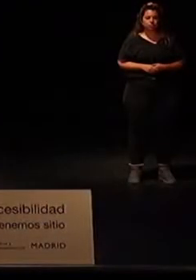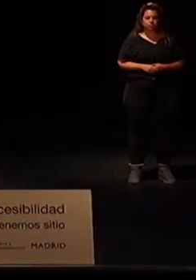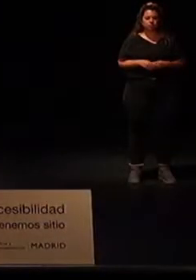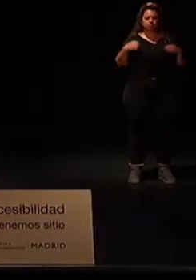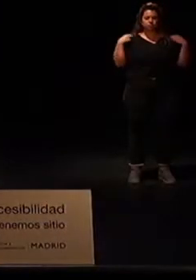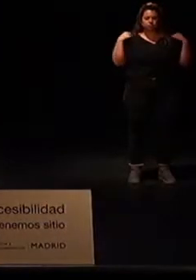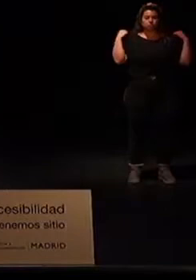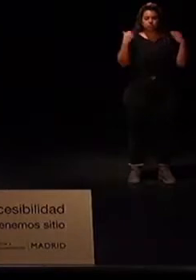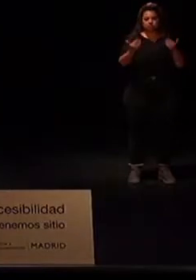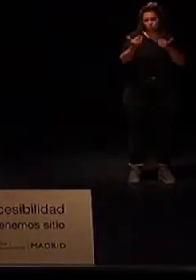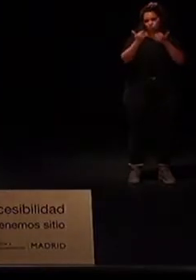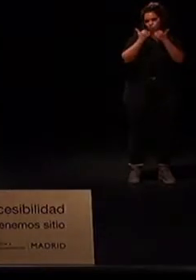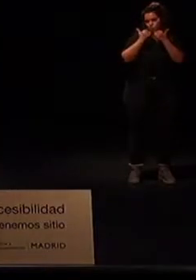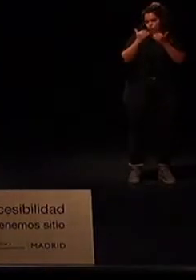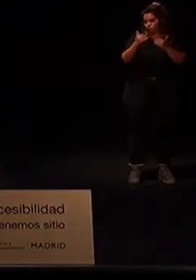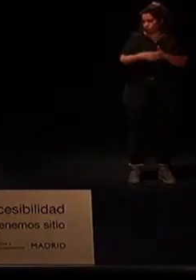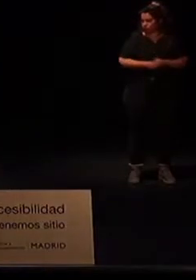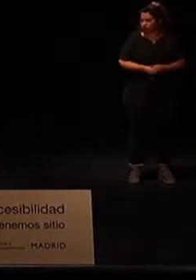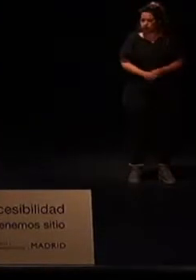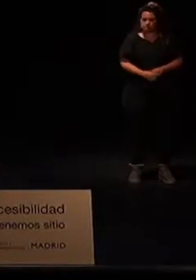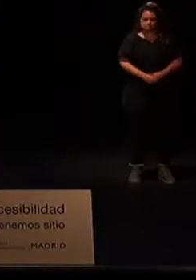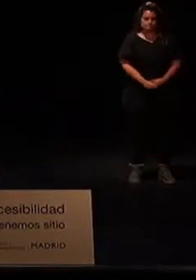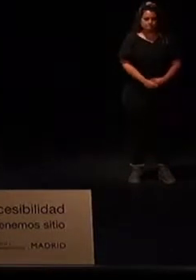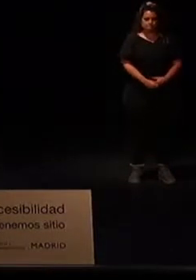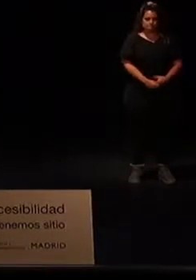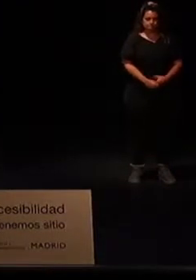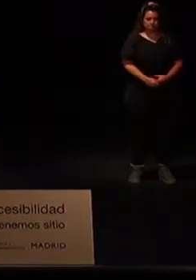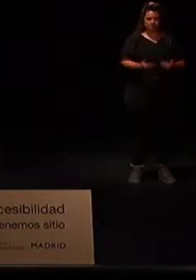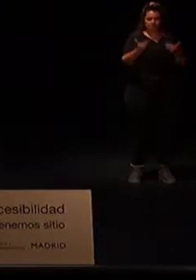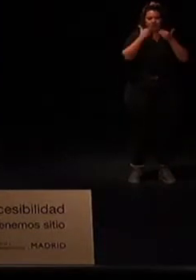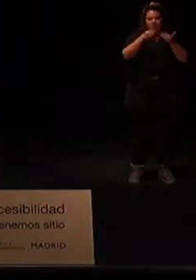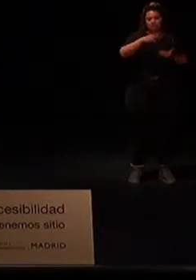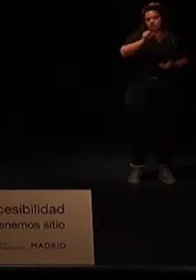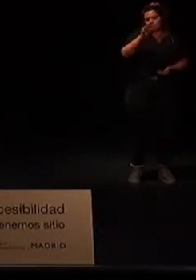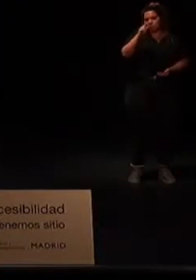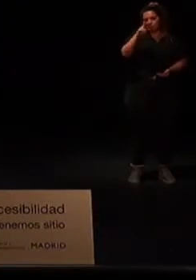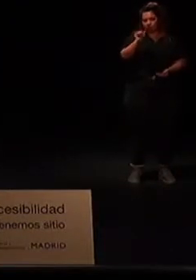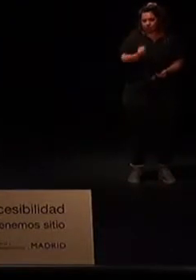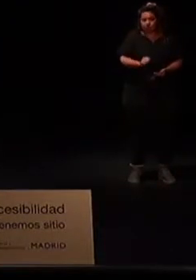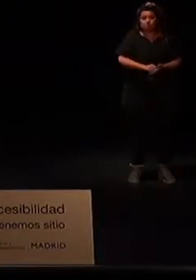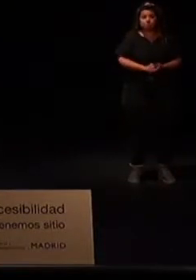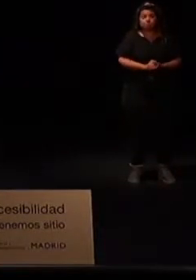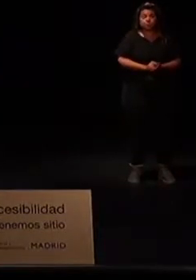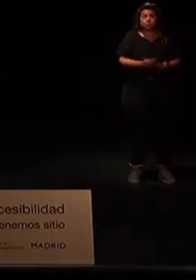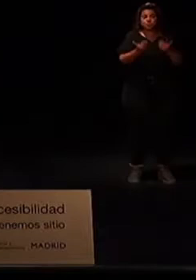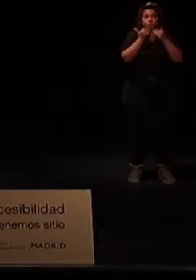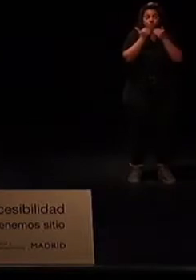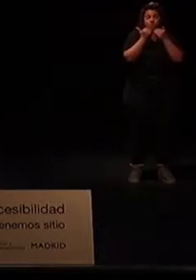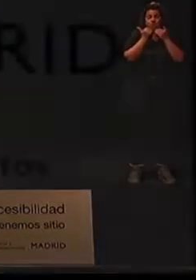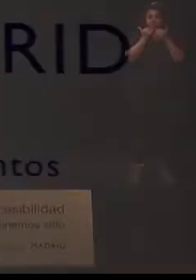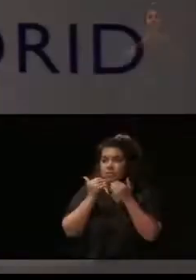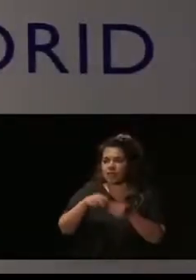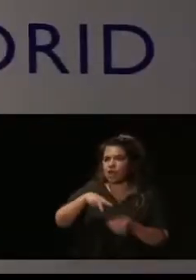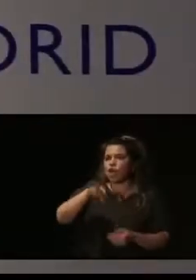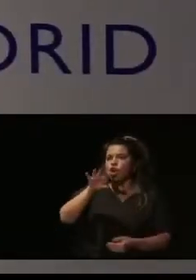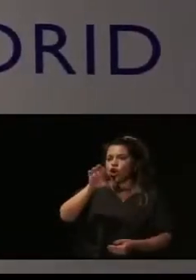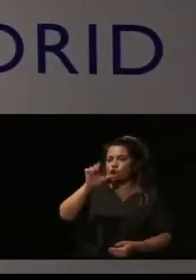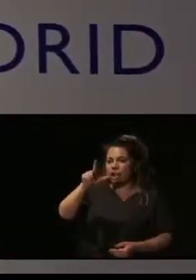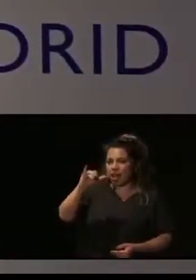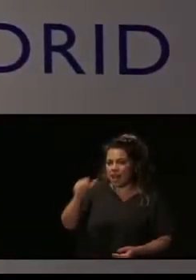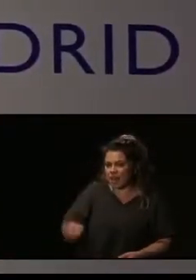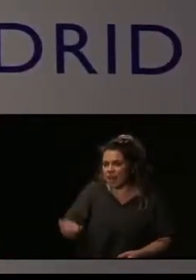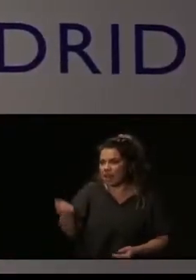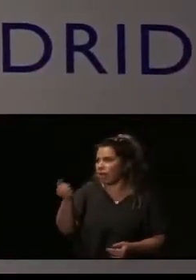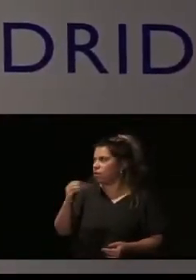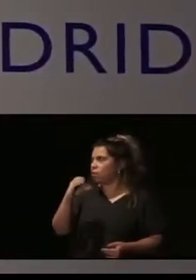Bueno, pues muchas gracias, Marta. Muchas gracias a Noelia Cuenca,